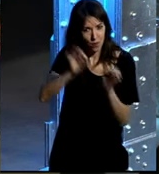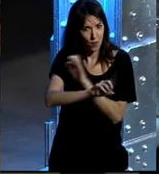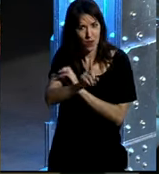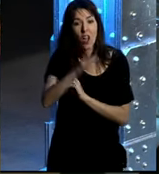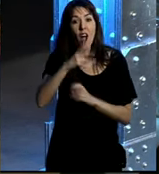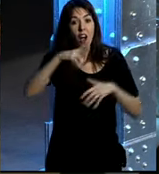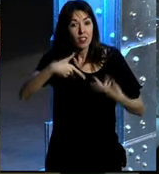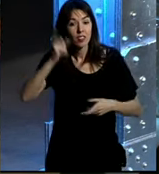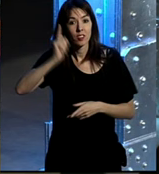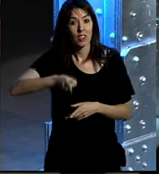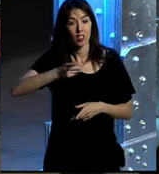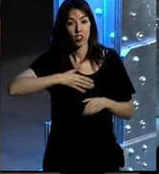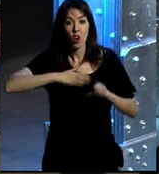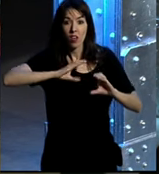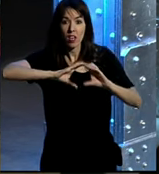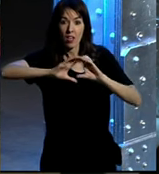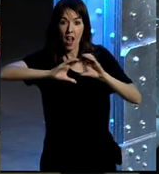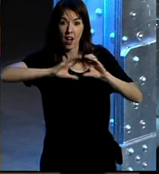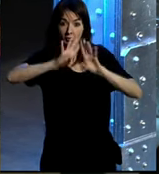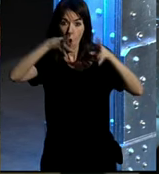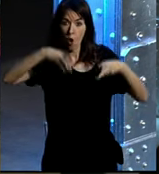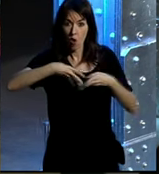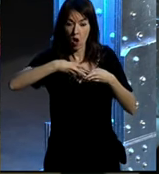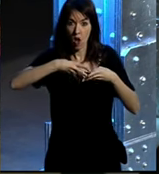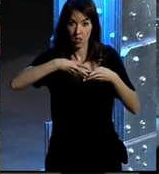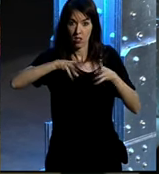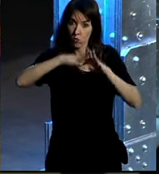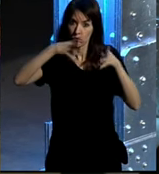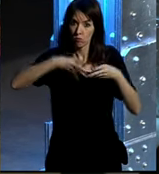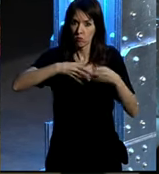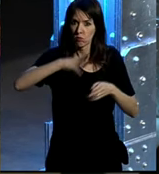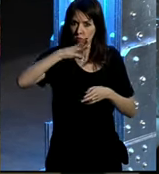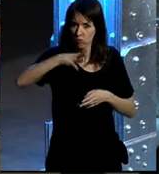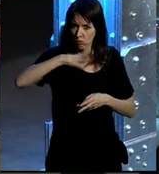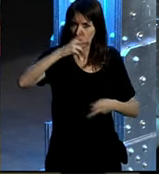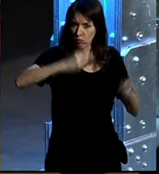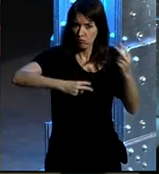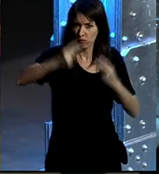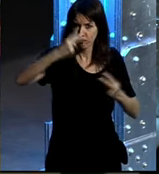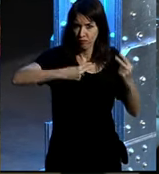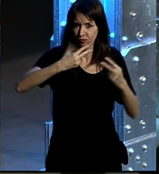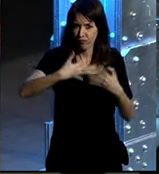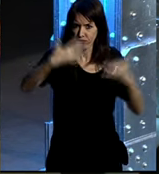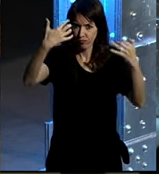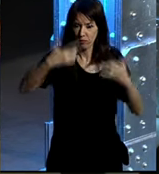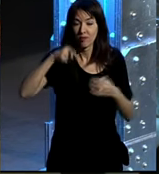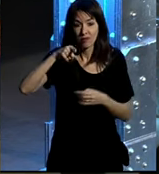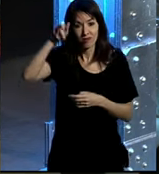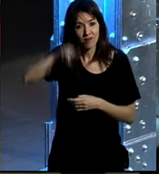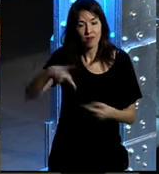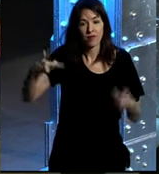Actualmente es el director del canal online de gran público y él nos va a